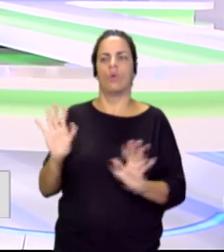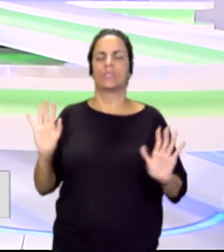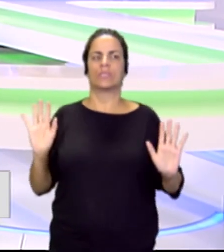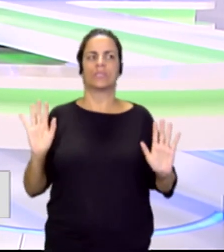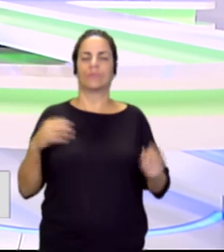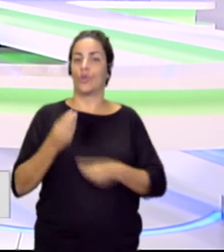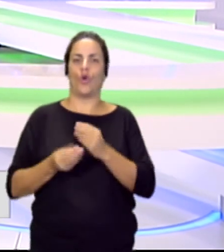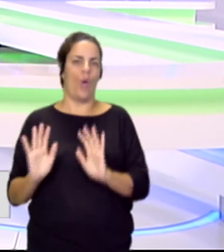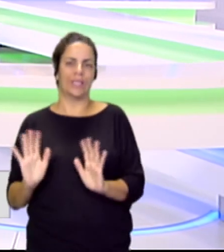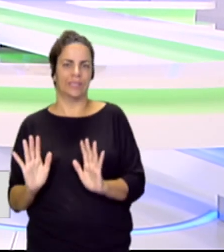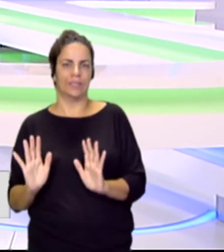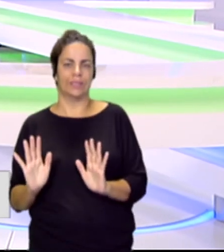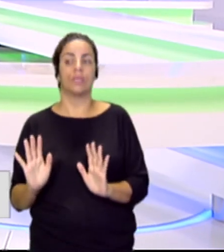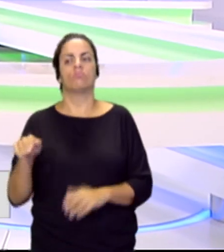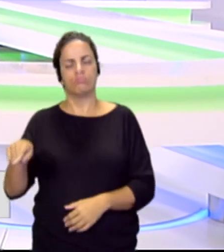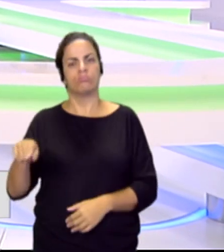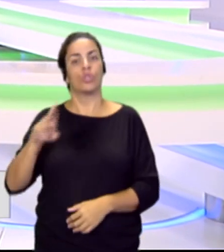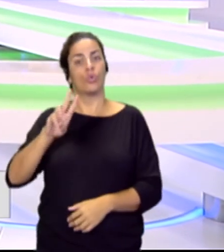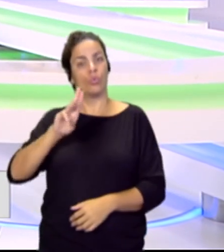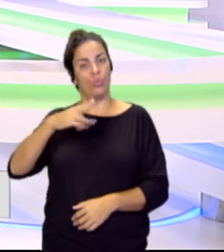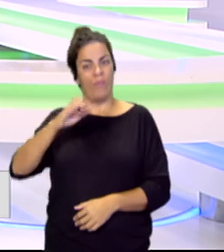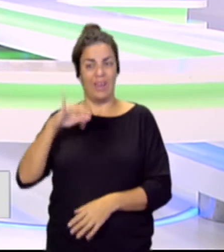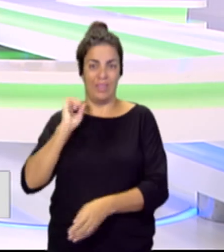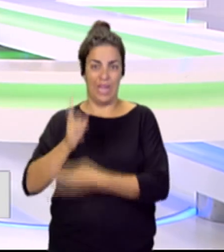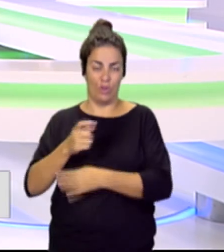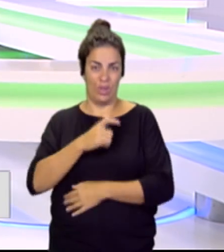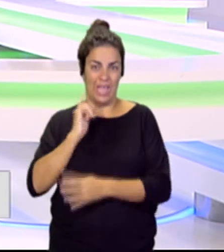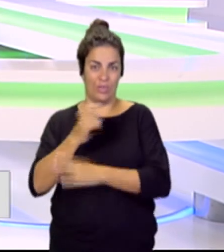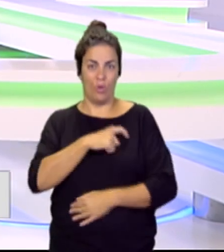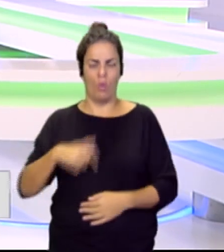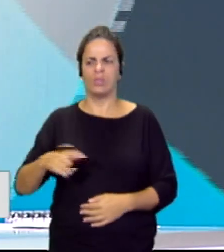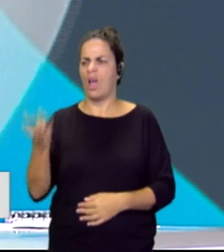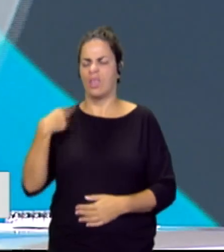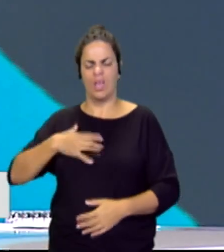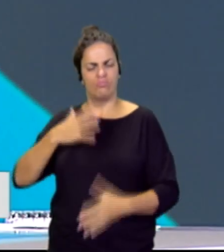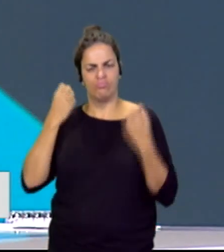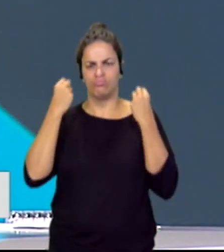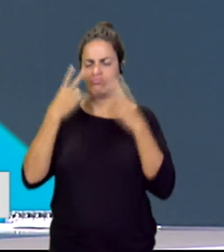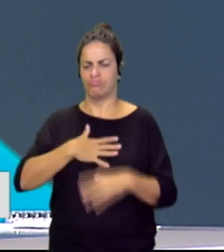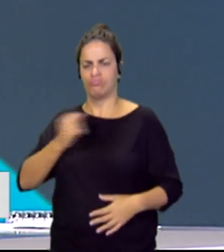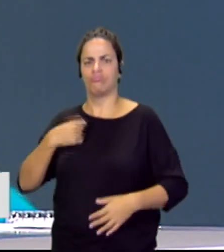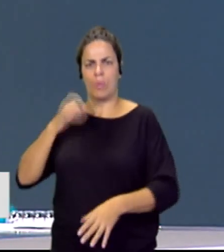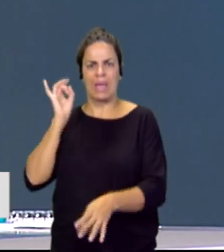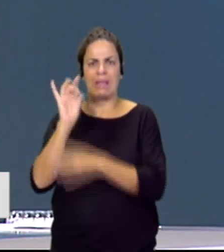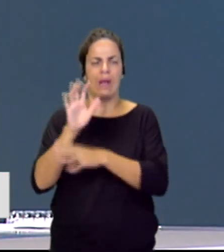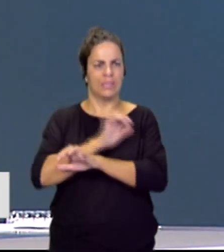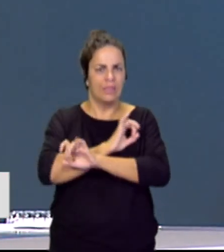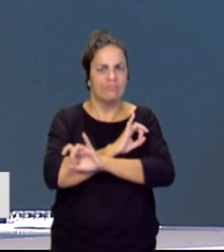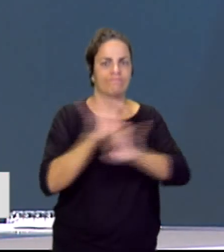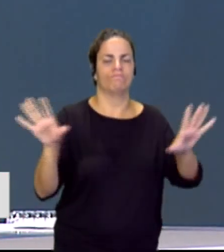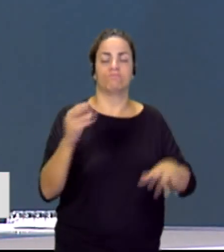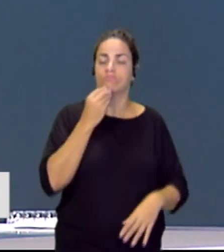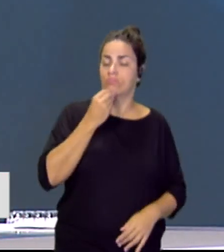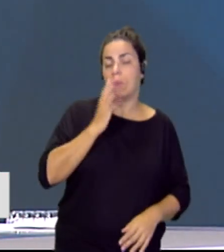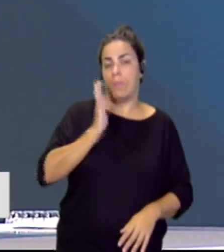Y aquí Rubén dio ese paso ayer con esa carta y fantástico. No sé, compañero, si tenemos de nuevo a Rubén Gaya, el director del